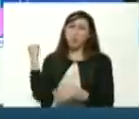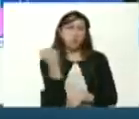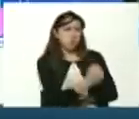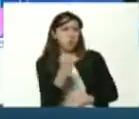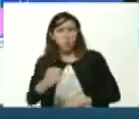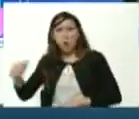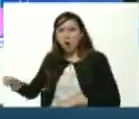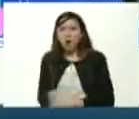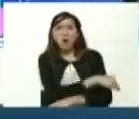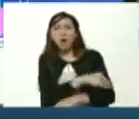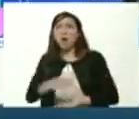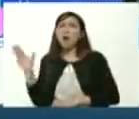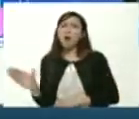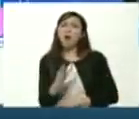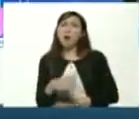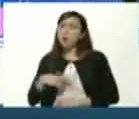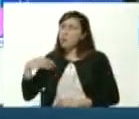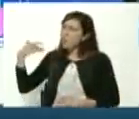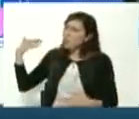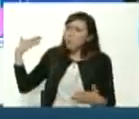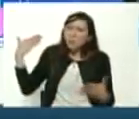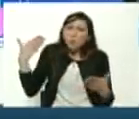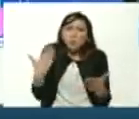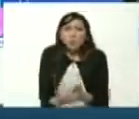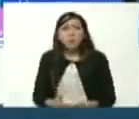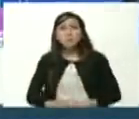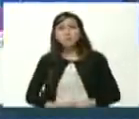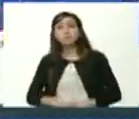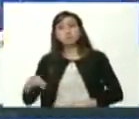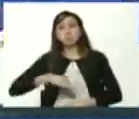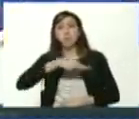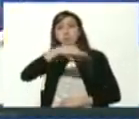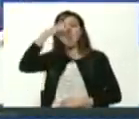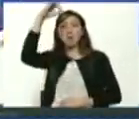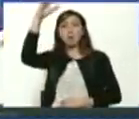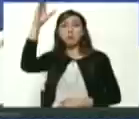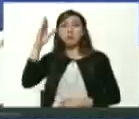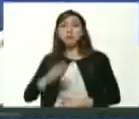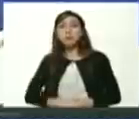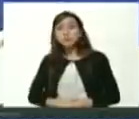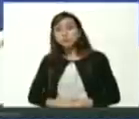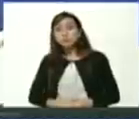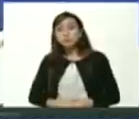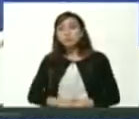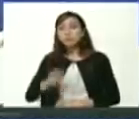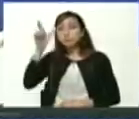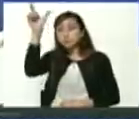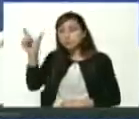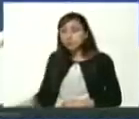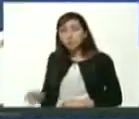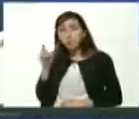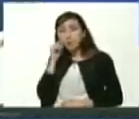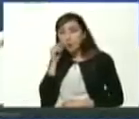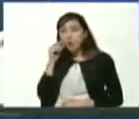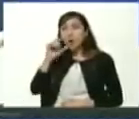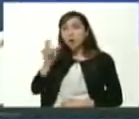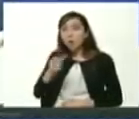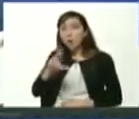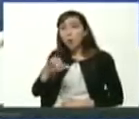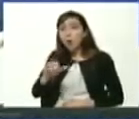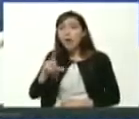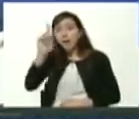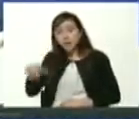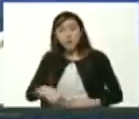martirizado por décadas y que el espíritu inmortal de Jorge Eliezer Gaitán está en el